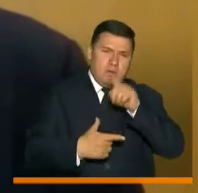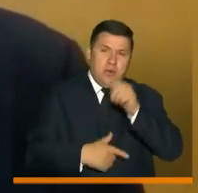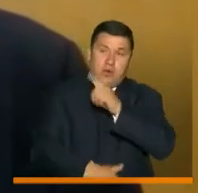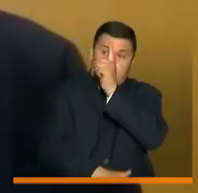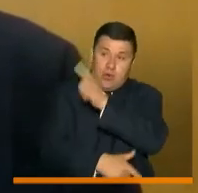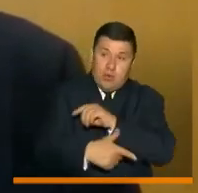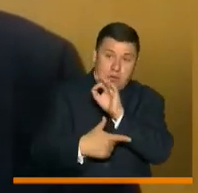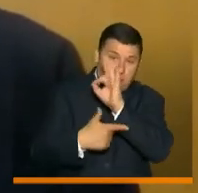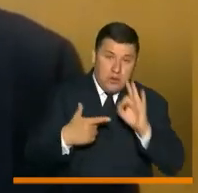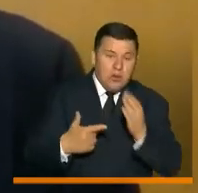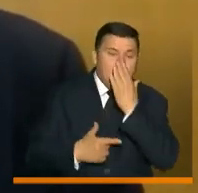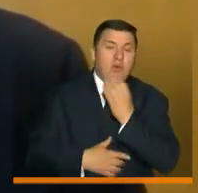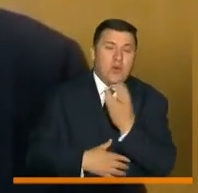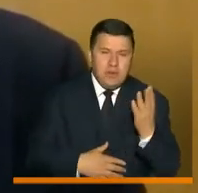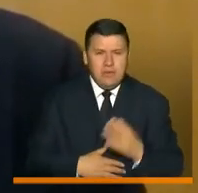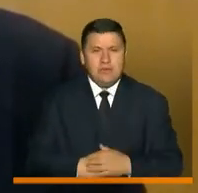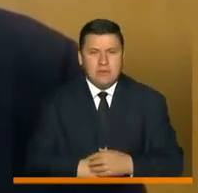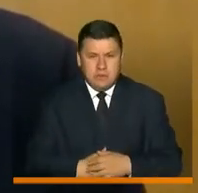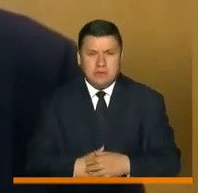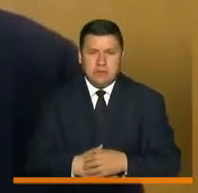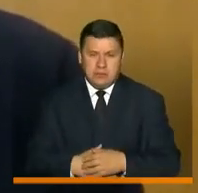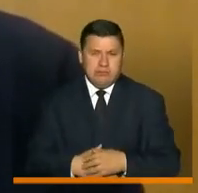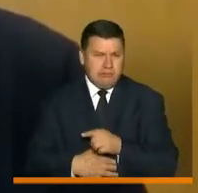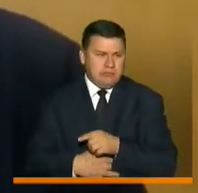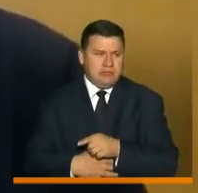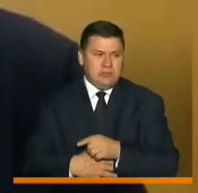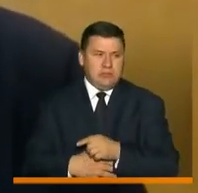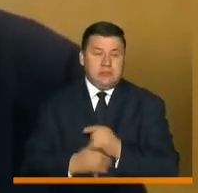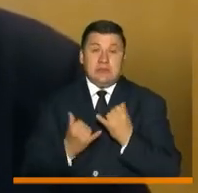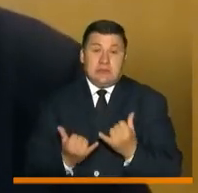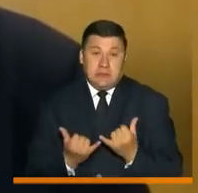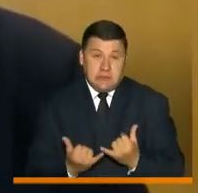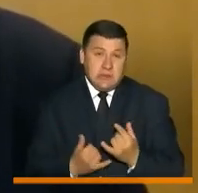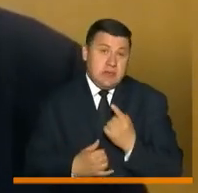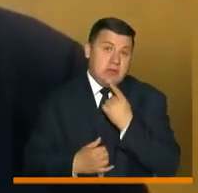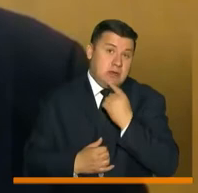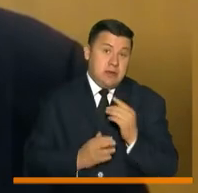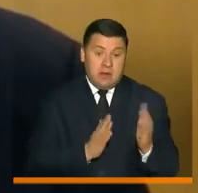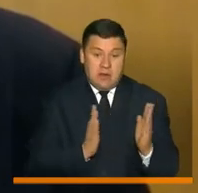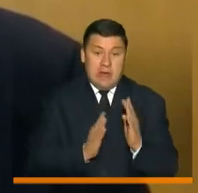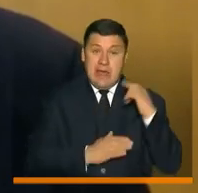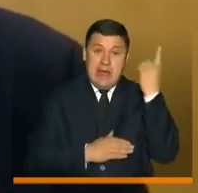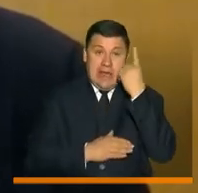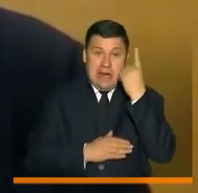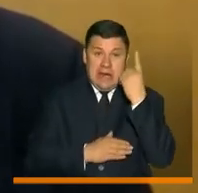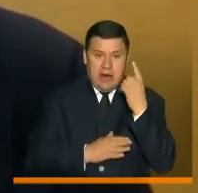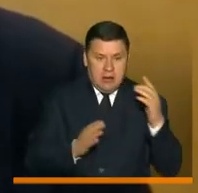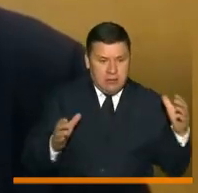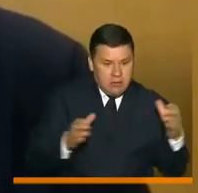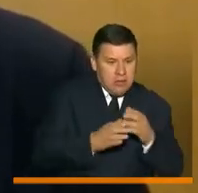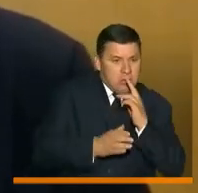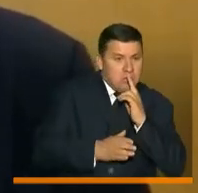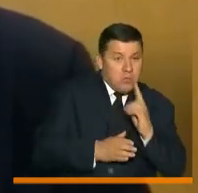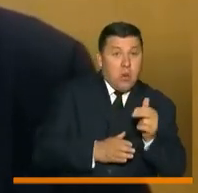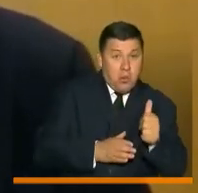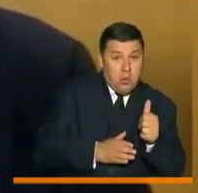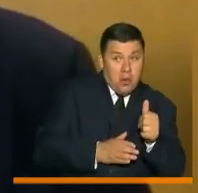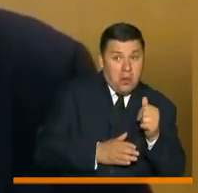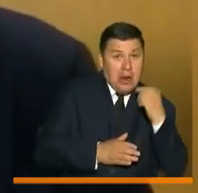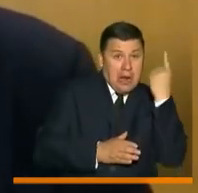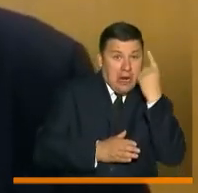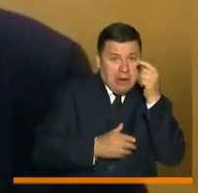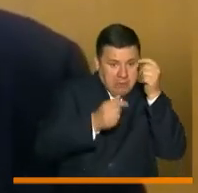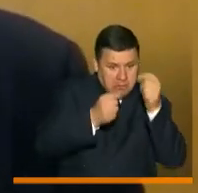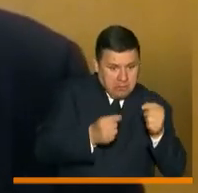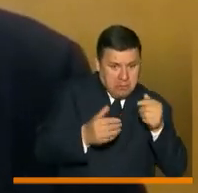un millón de habitantes es que en esa, digamos, clasificación general todavía el resultado es bueno, es